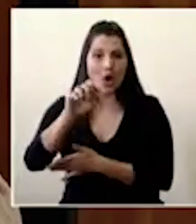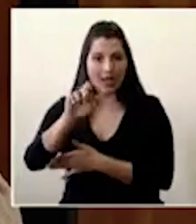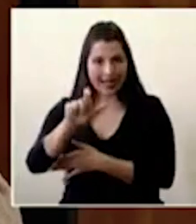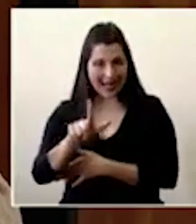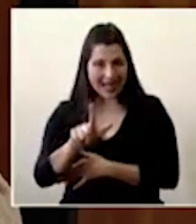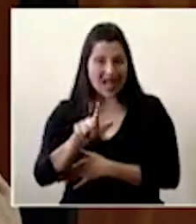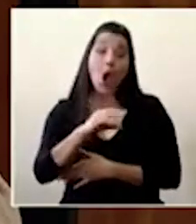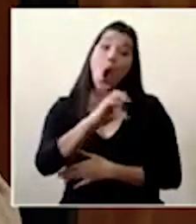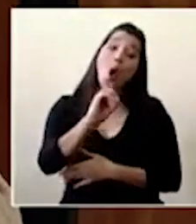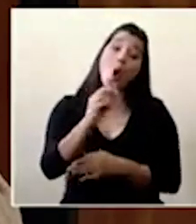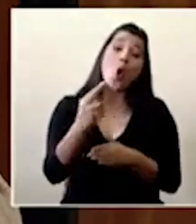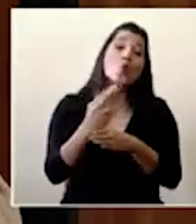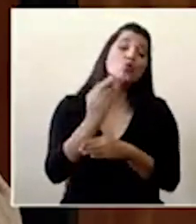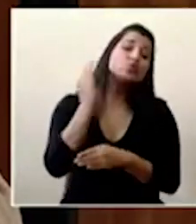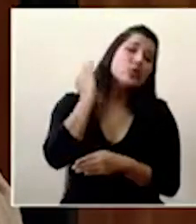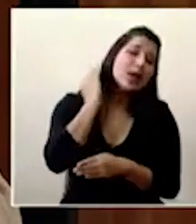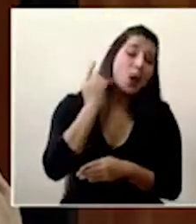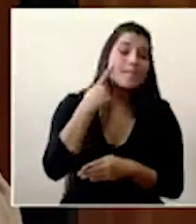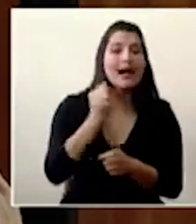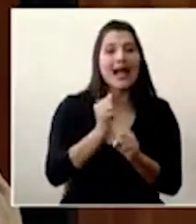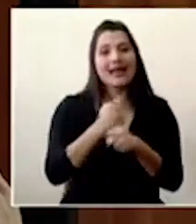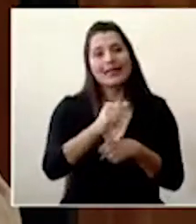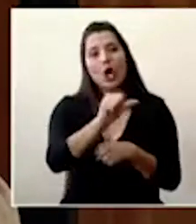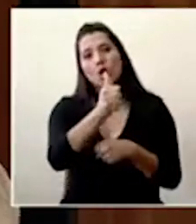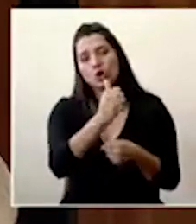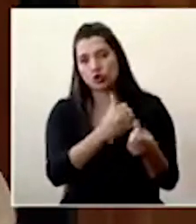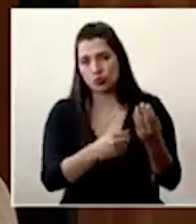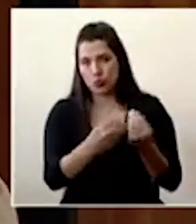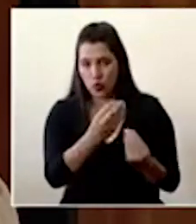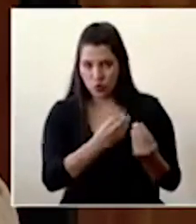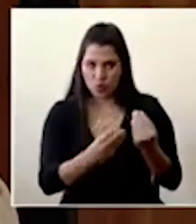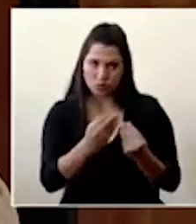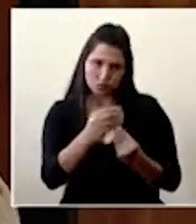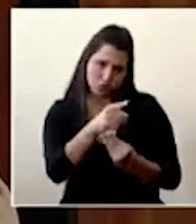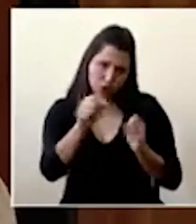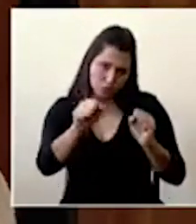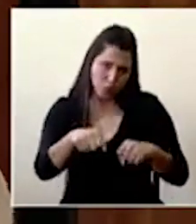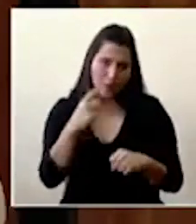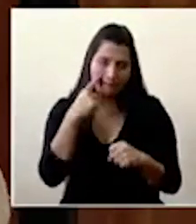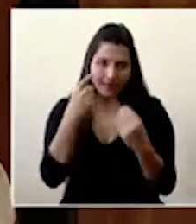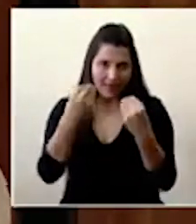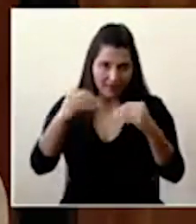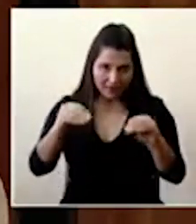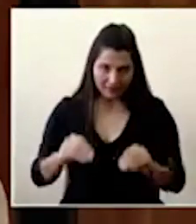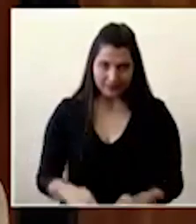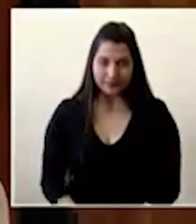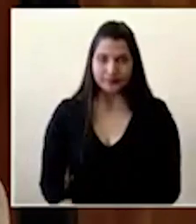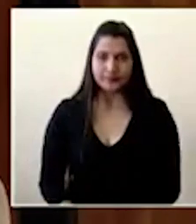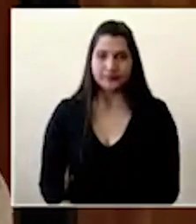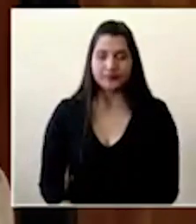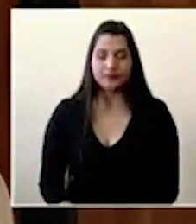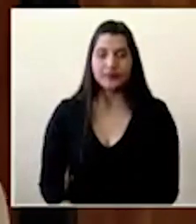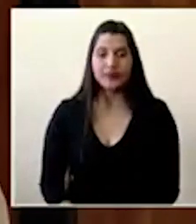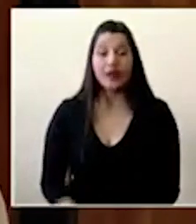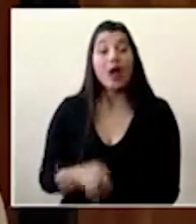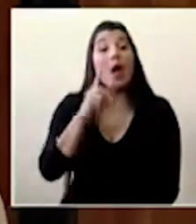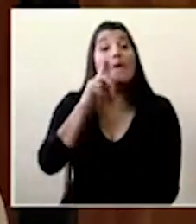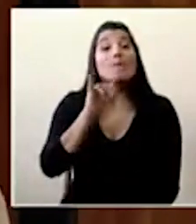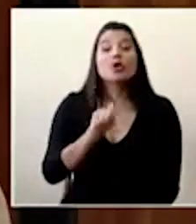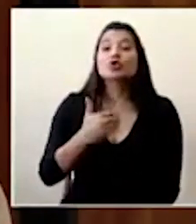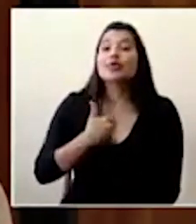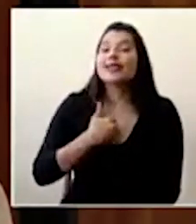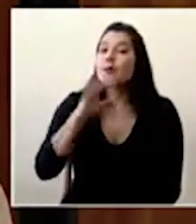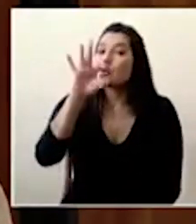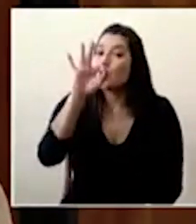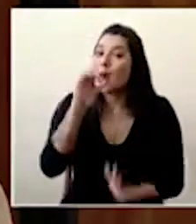productos de desinfección que podemos ver en el mercado. Para ello, tenemos entonces